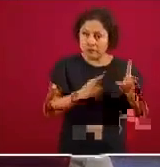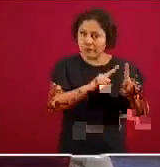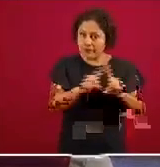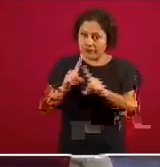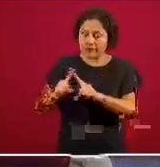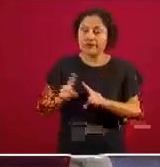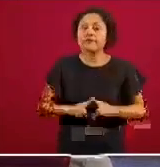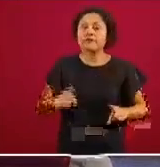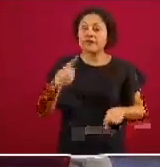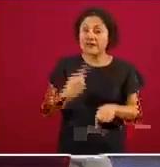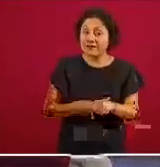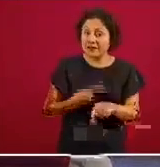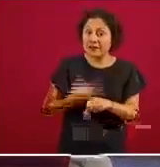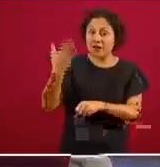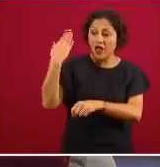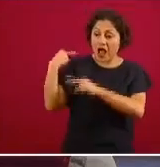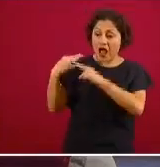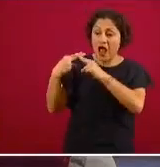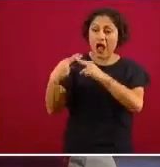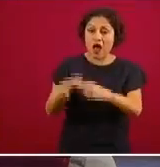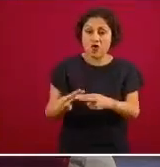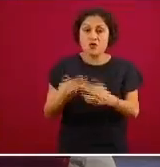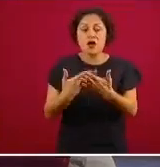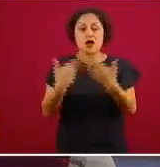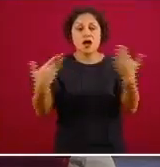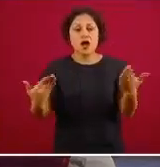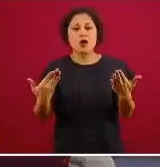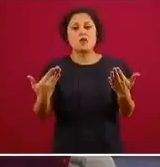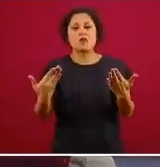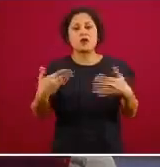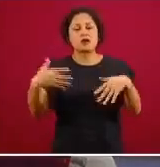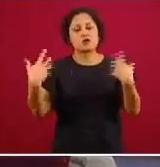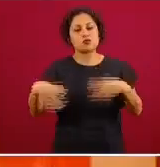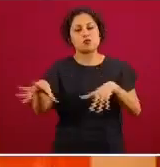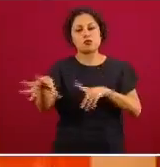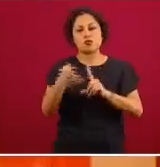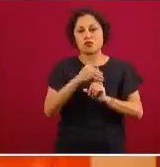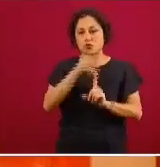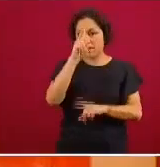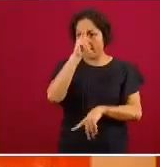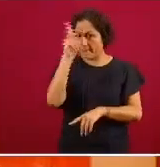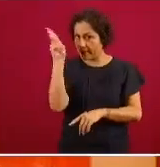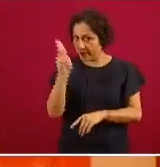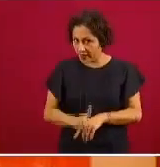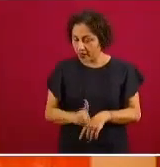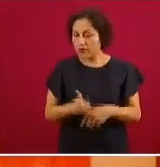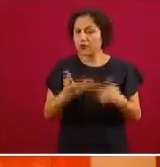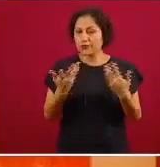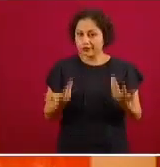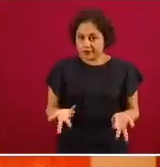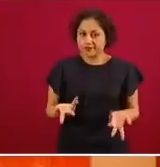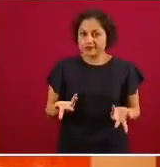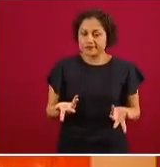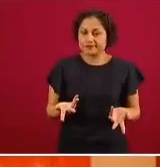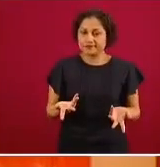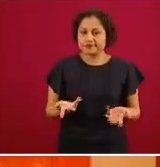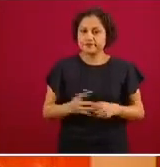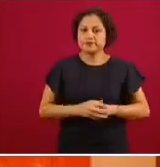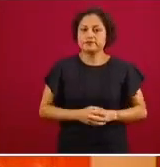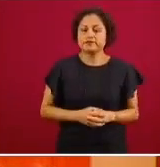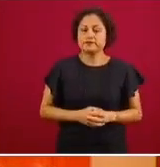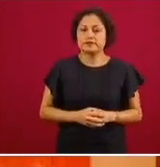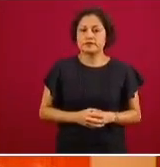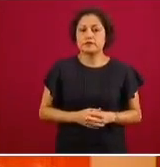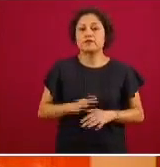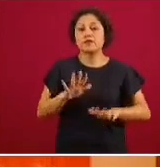elemento más de una condición de salud que le aumente el riesgo y obviamente quien tiene dos